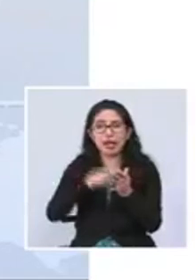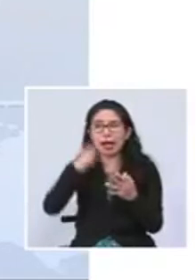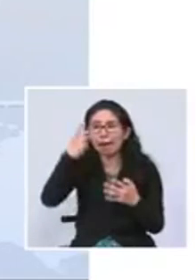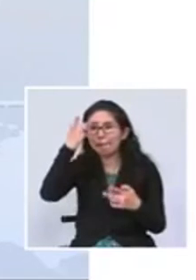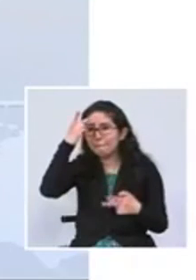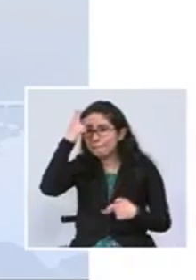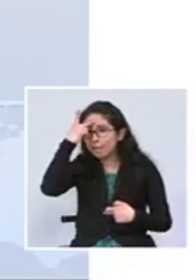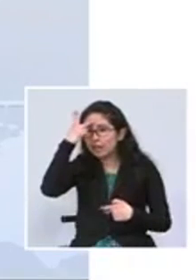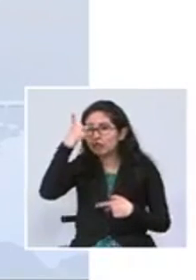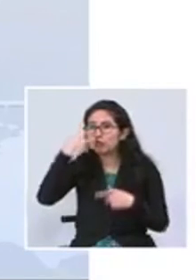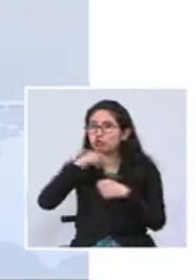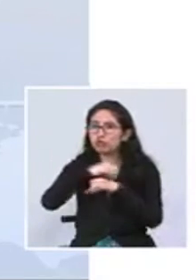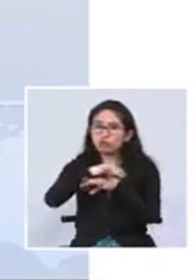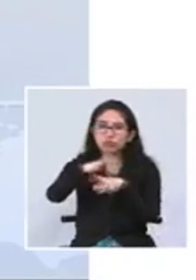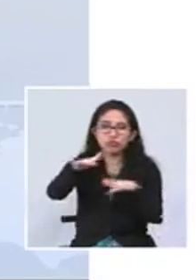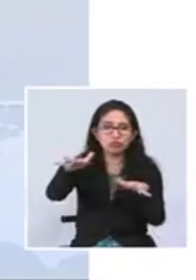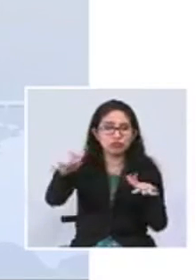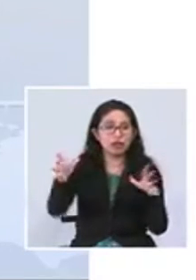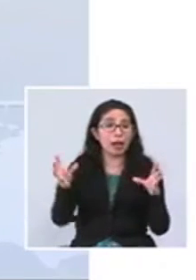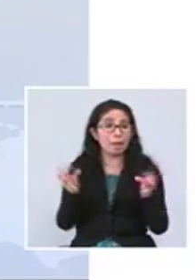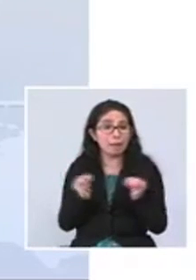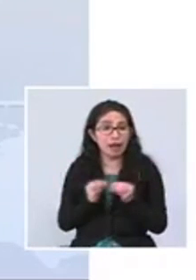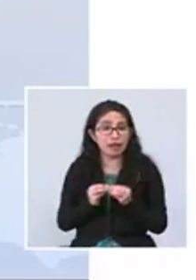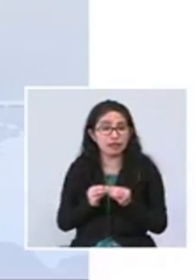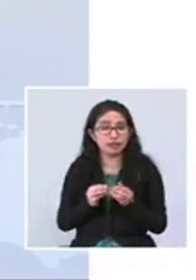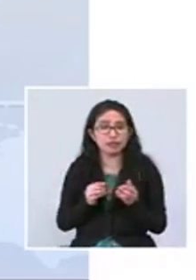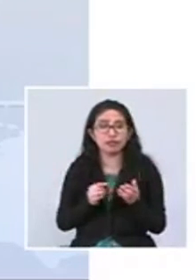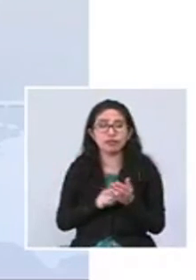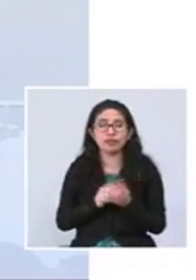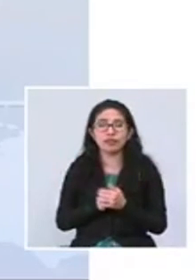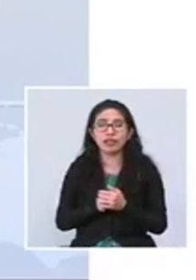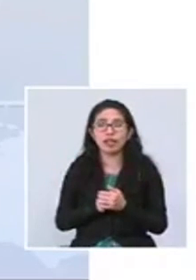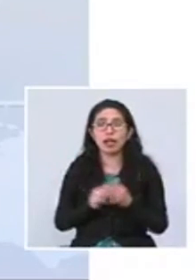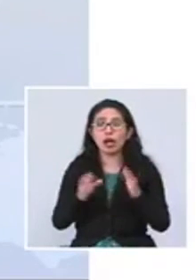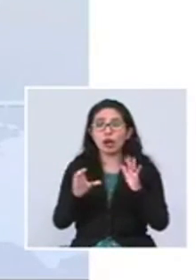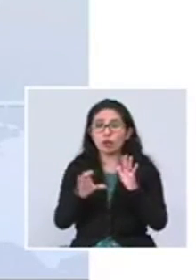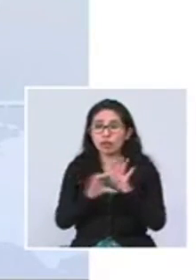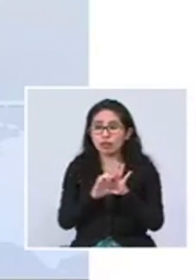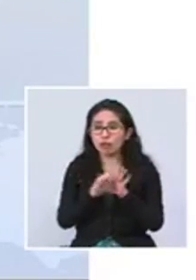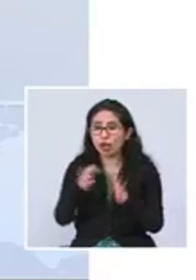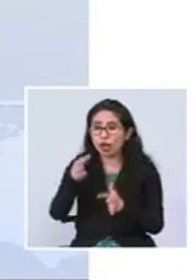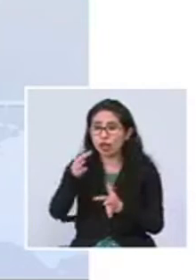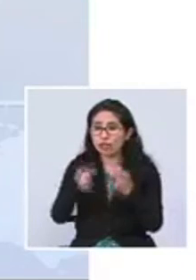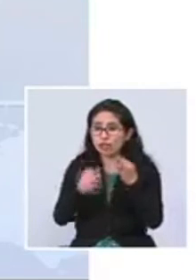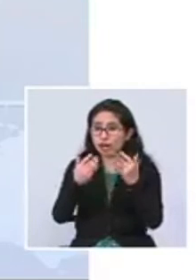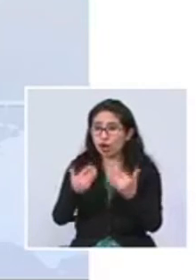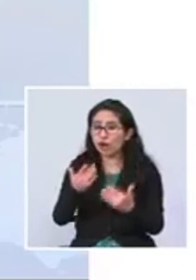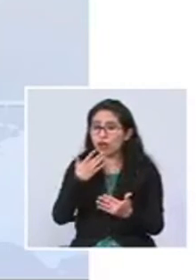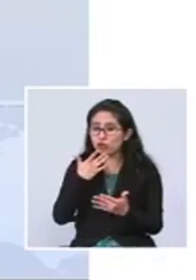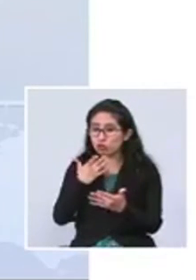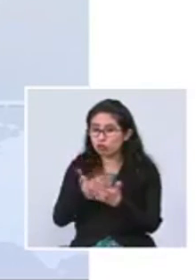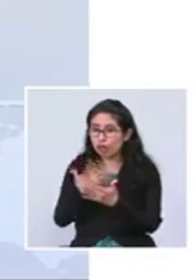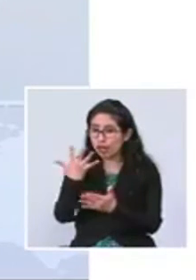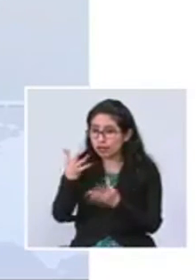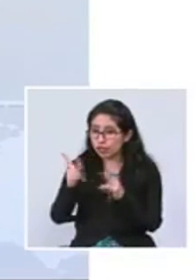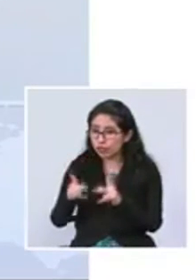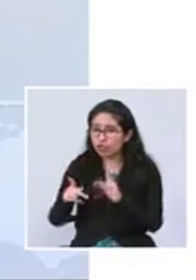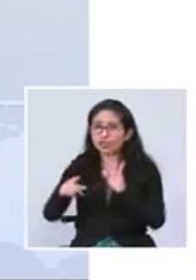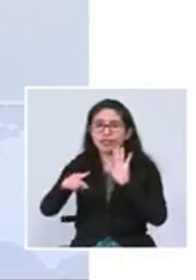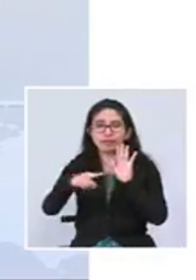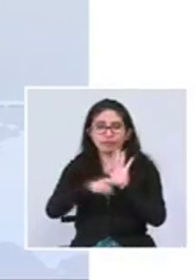no se lo puede obtener porque está dentro de las células, quiere decir que si tomamos muestras en este día nos va a dar falso